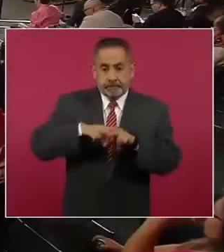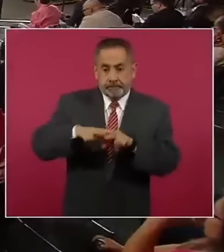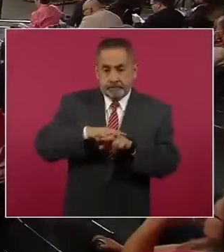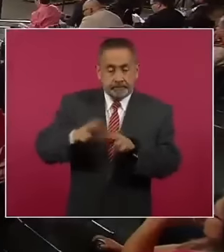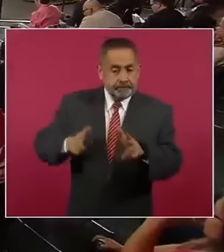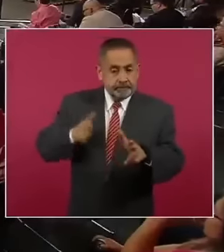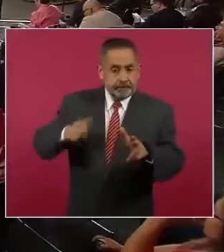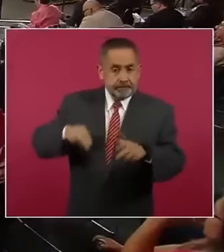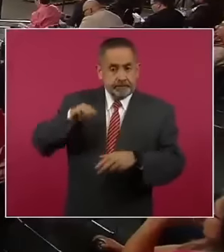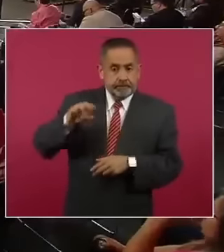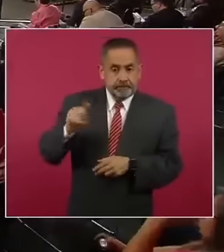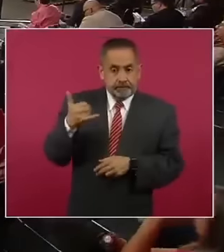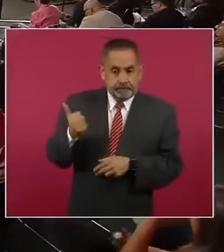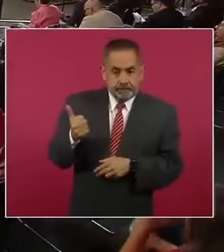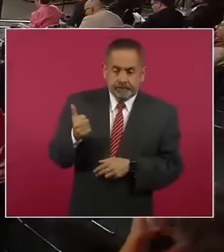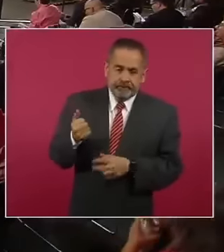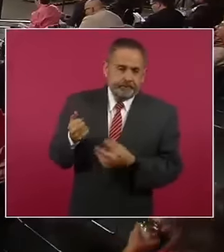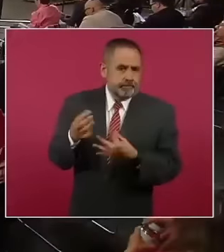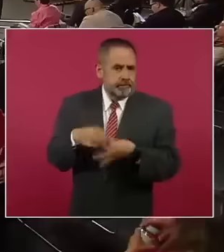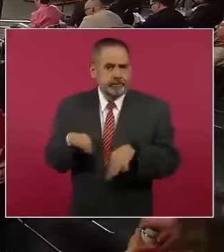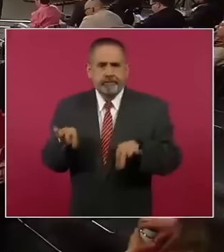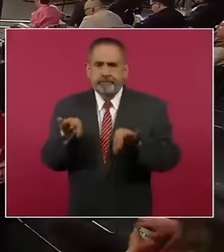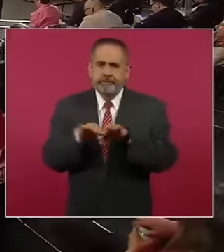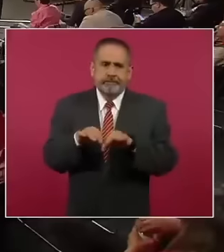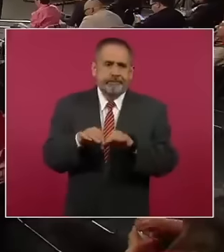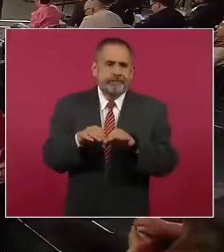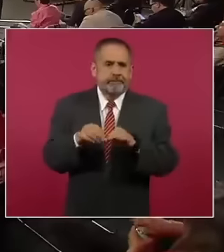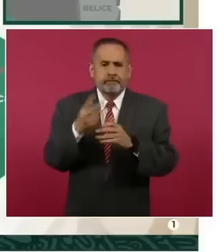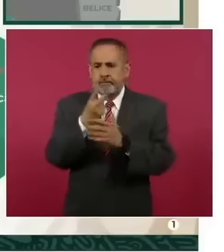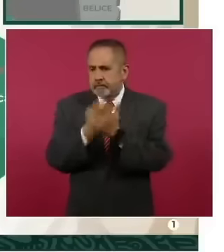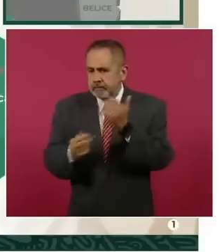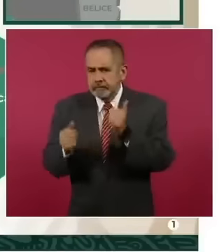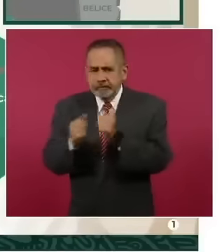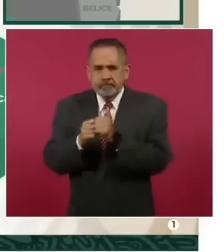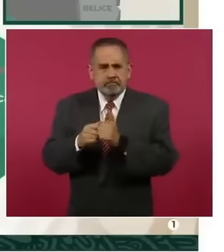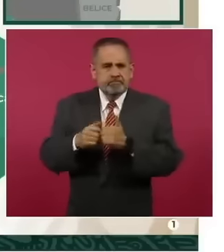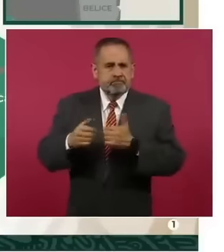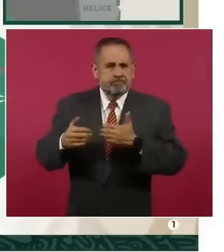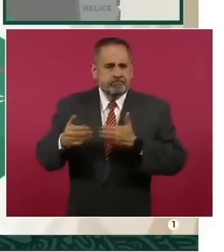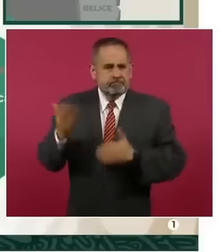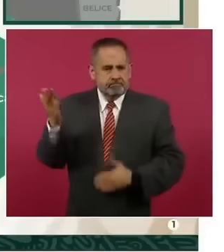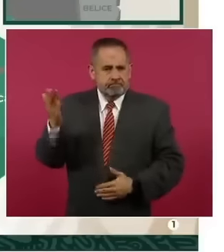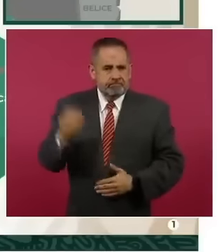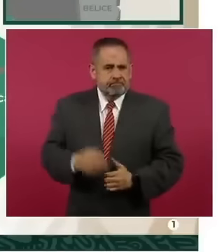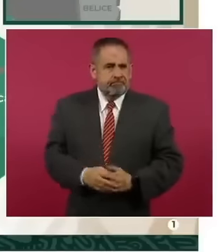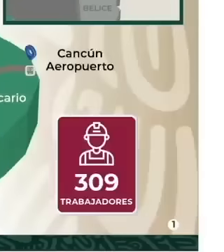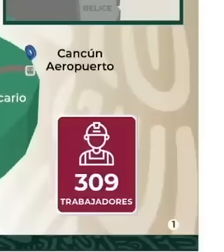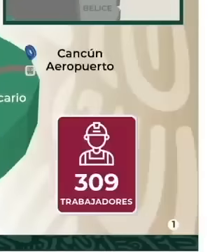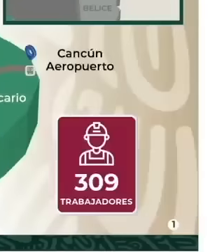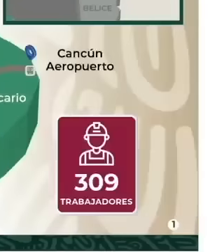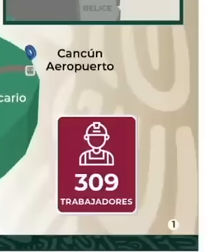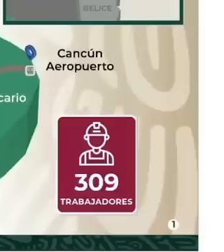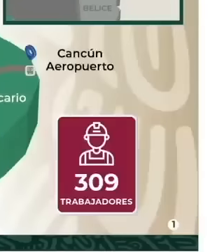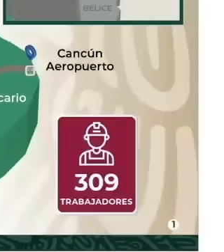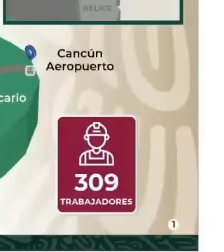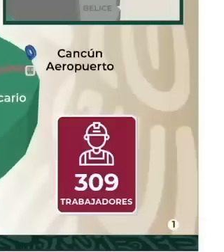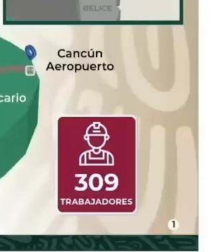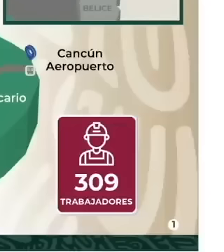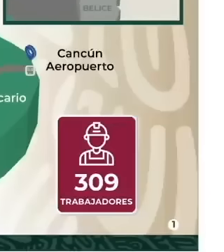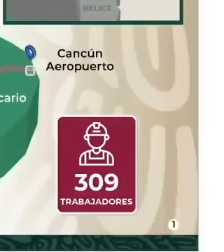combina esta impresionante modernidad, esta tecnología de punta,